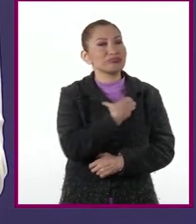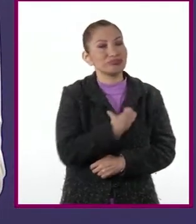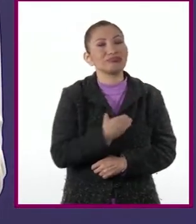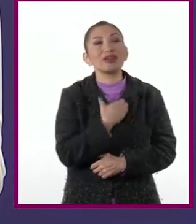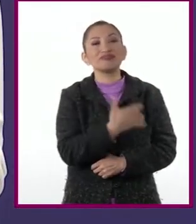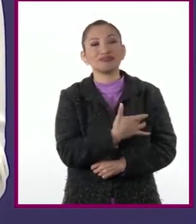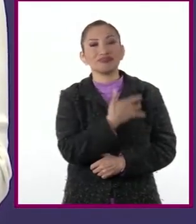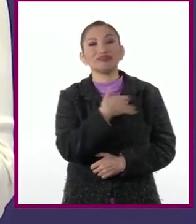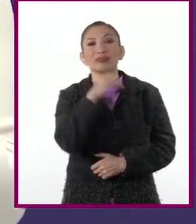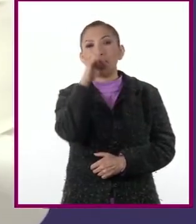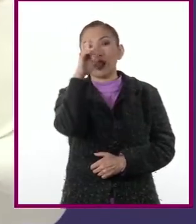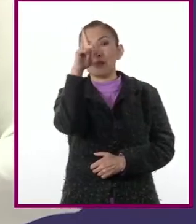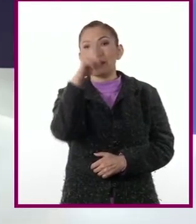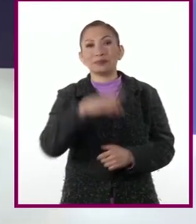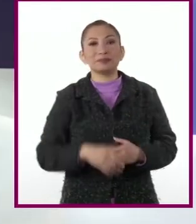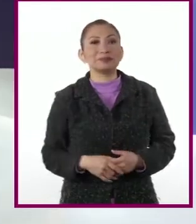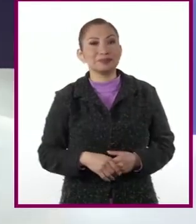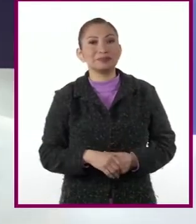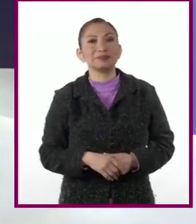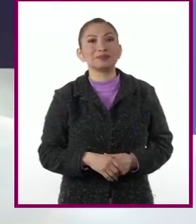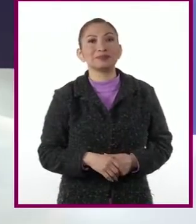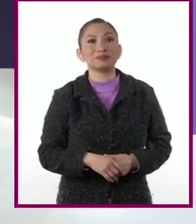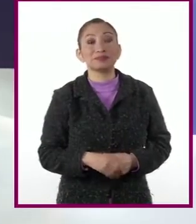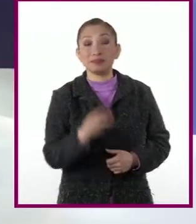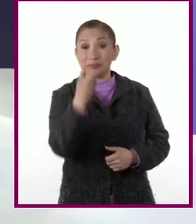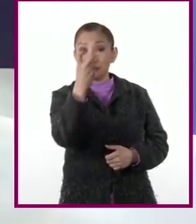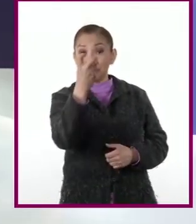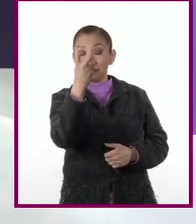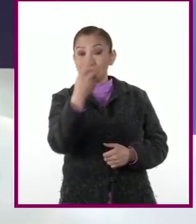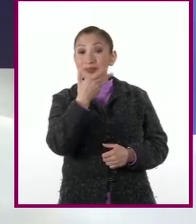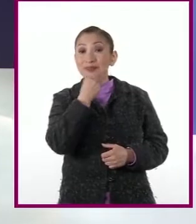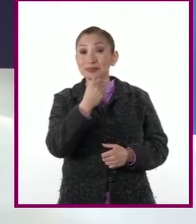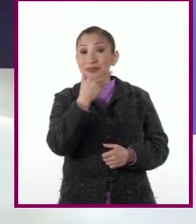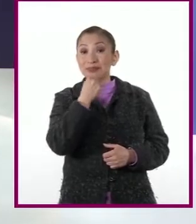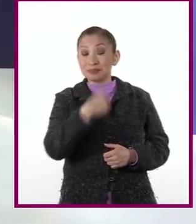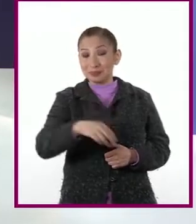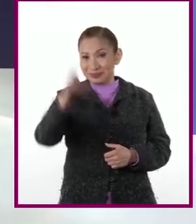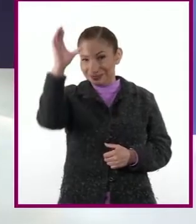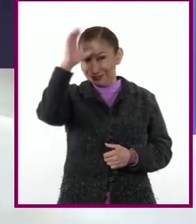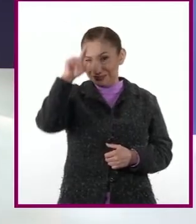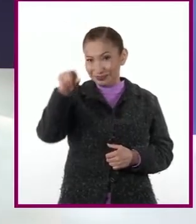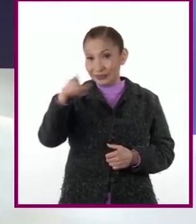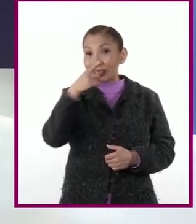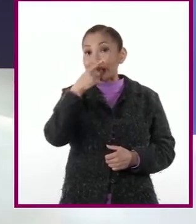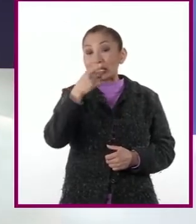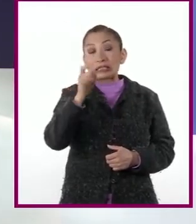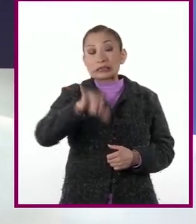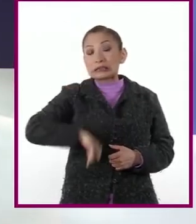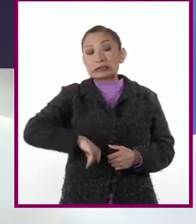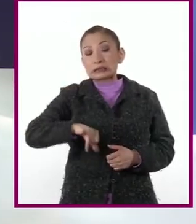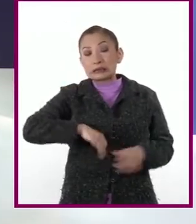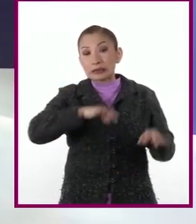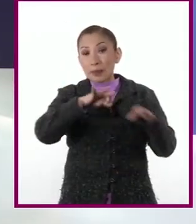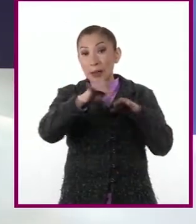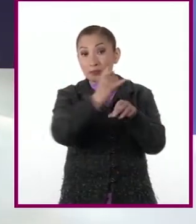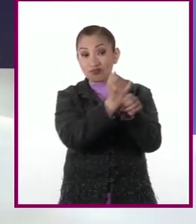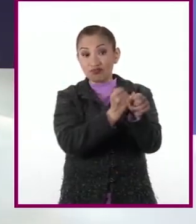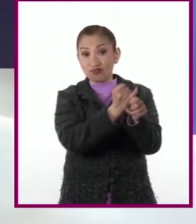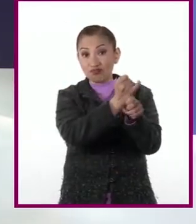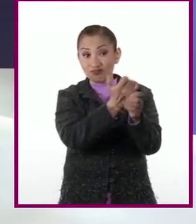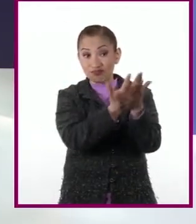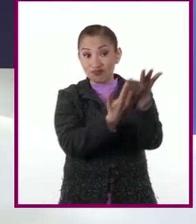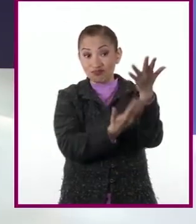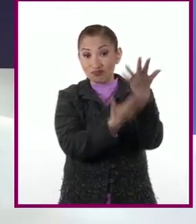puede sentir el alma humana. Con ello, el científico francés se refería a la interesante tarea de la investigación